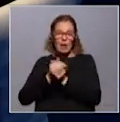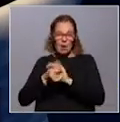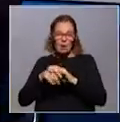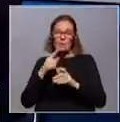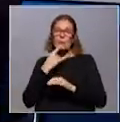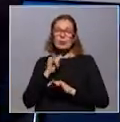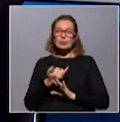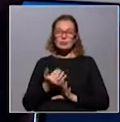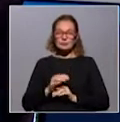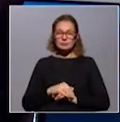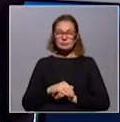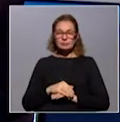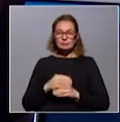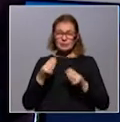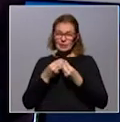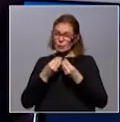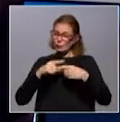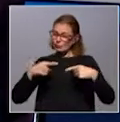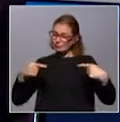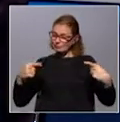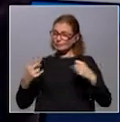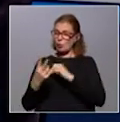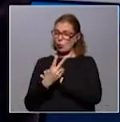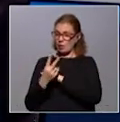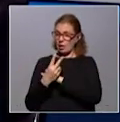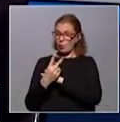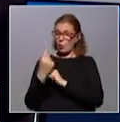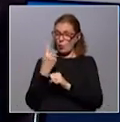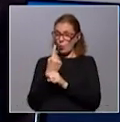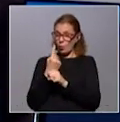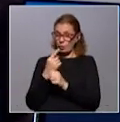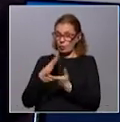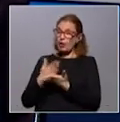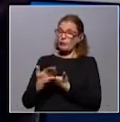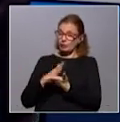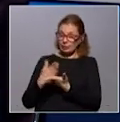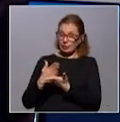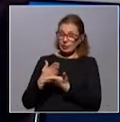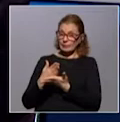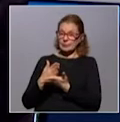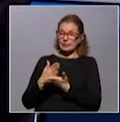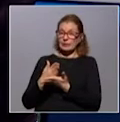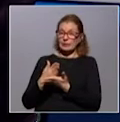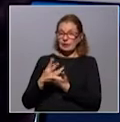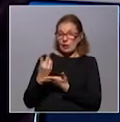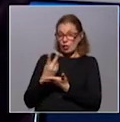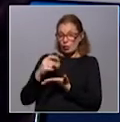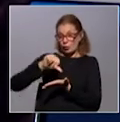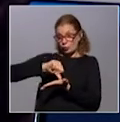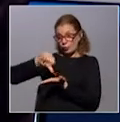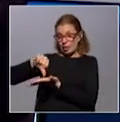manos, por ejemplo? Bueno, hay múltiples factores de riesgo. Un factor de riesgo es la frontera. La frontera seca, las dos ciudades